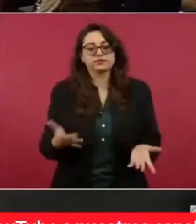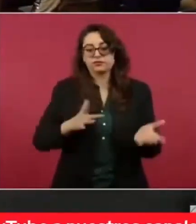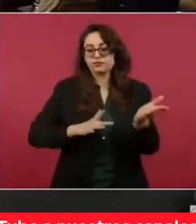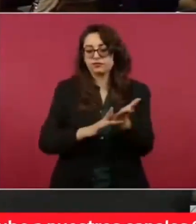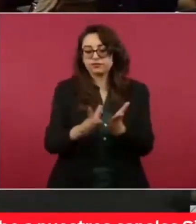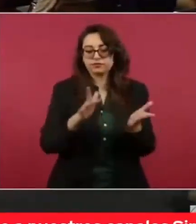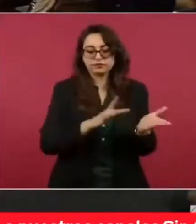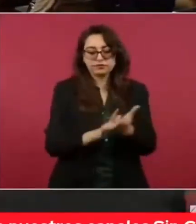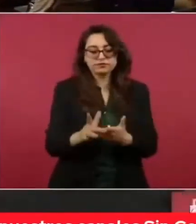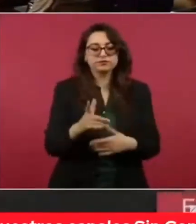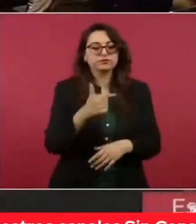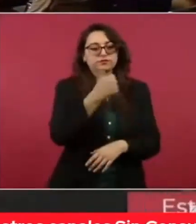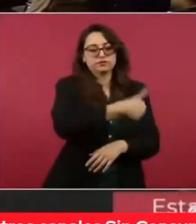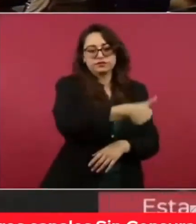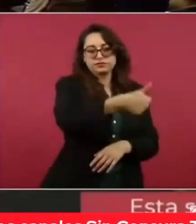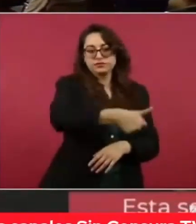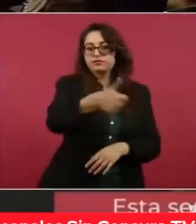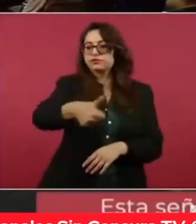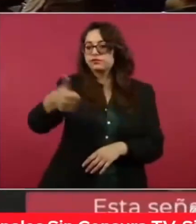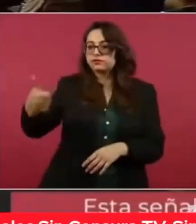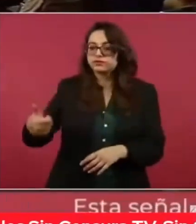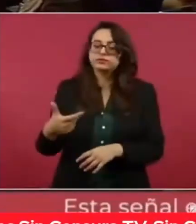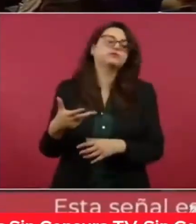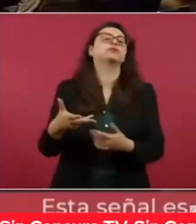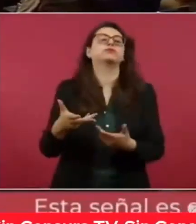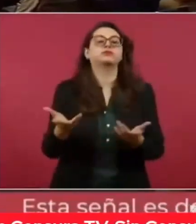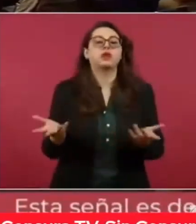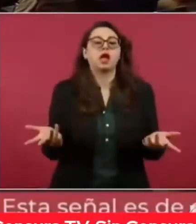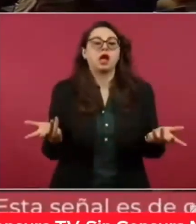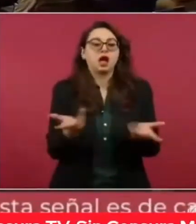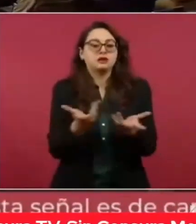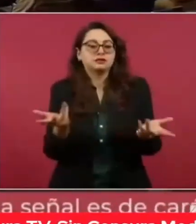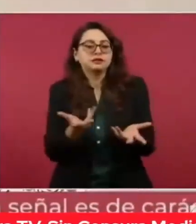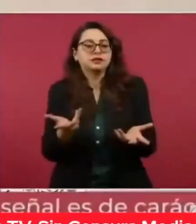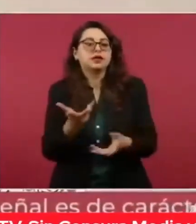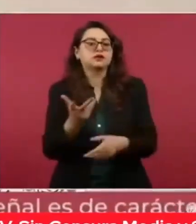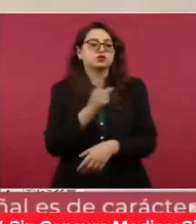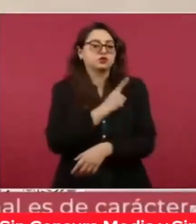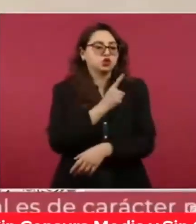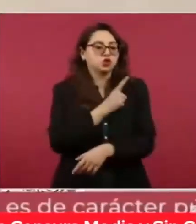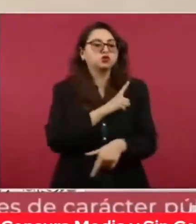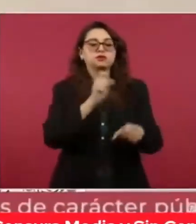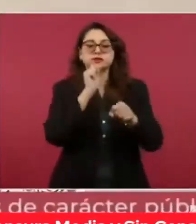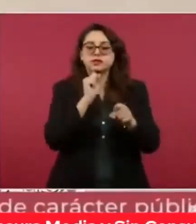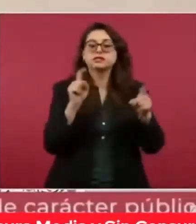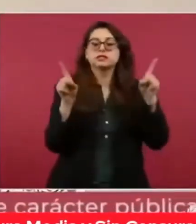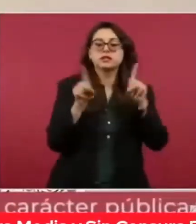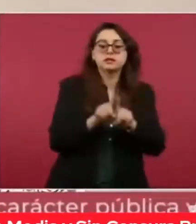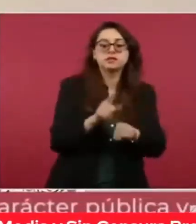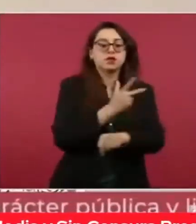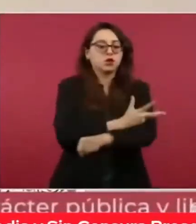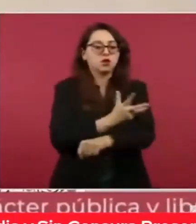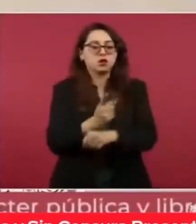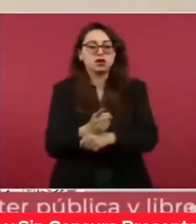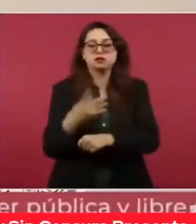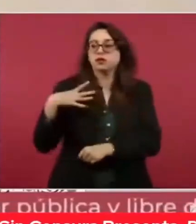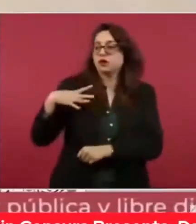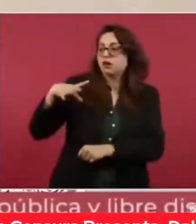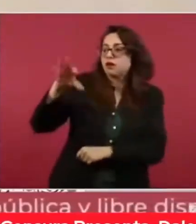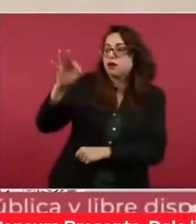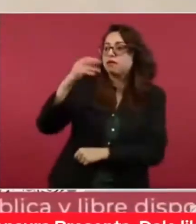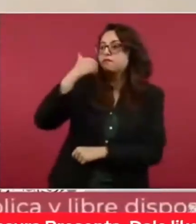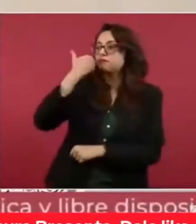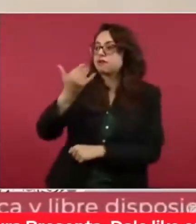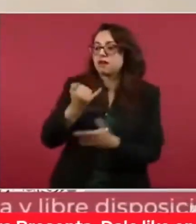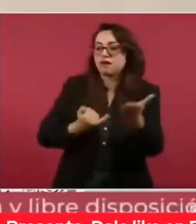promueve la gestión autónoma y transparente para quienes quieran organizarse para producir u ofrecer servicios, tomen decisiones